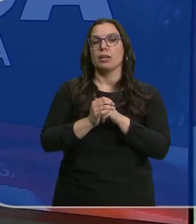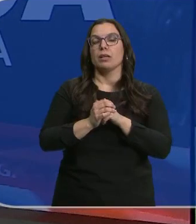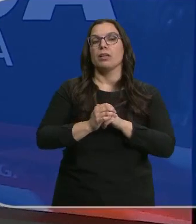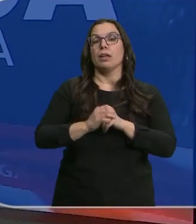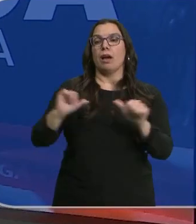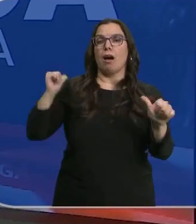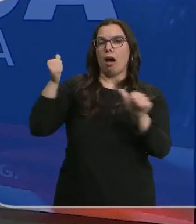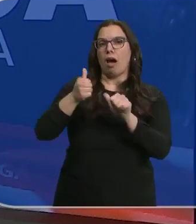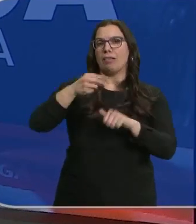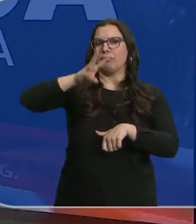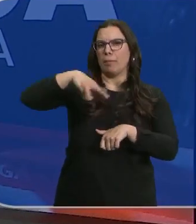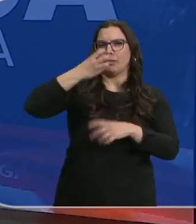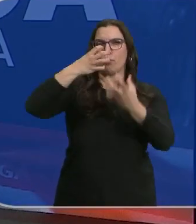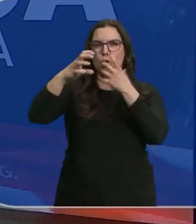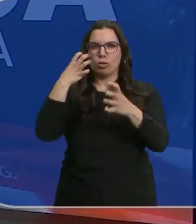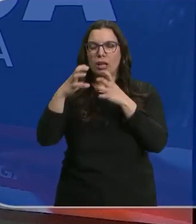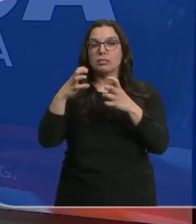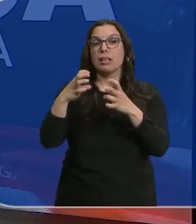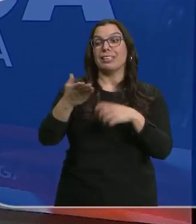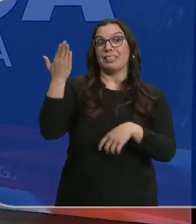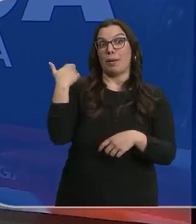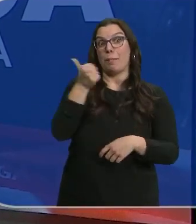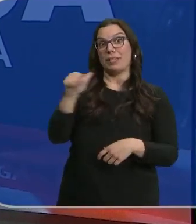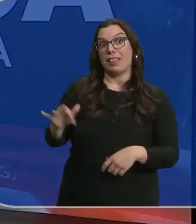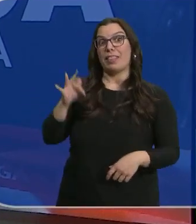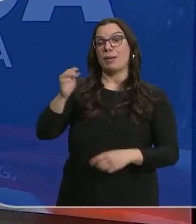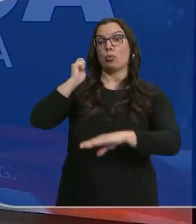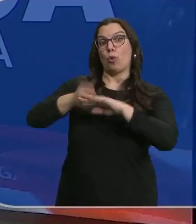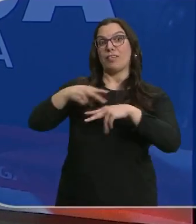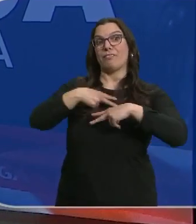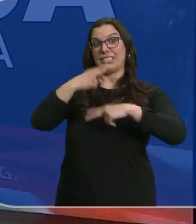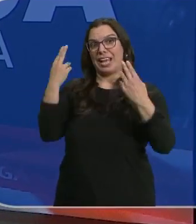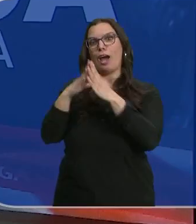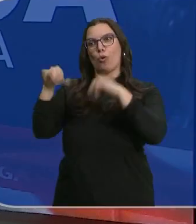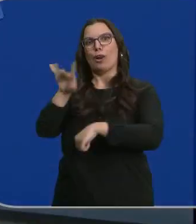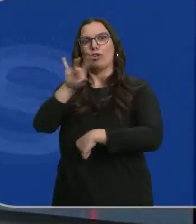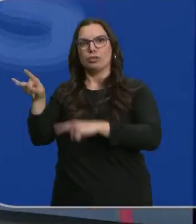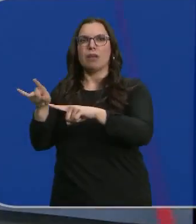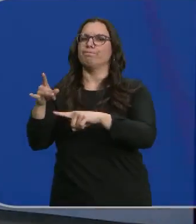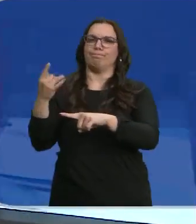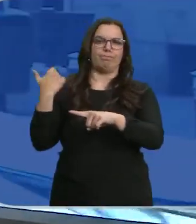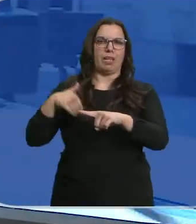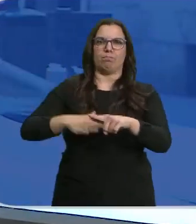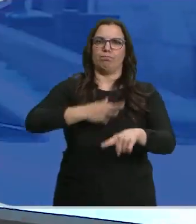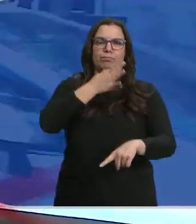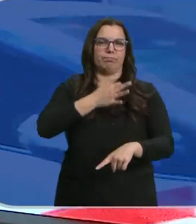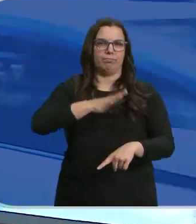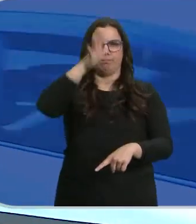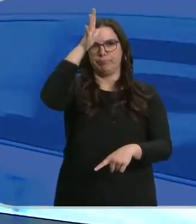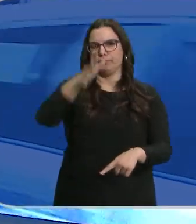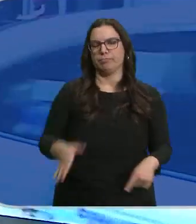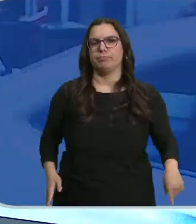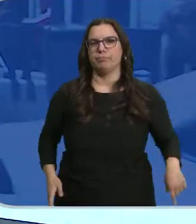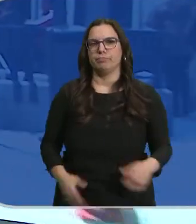paros llegan después de tres meses de protesta y del acuerdo al que llegaron la semana pasada jueces y fiscales con el gobierno. Volvemos en directo a Madrid. Sara Ayuso.